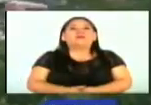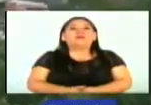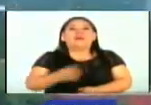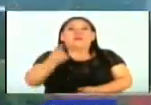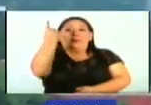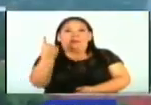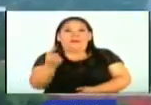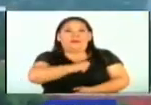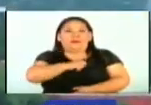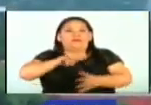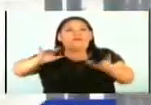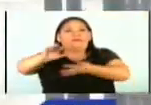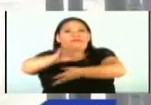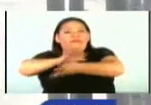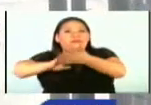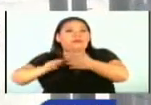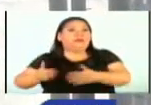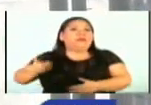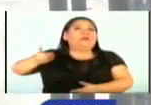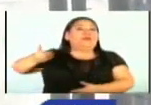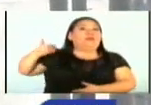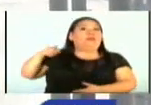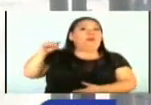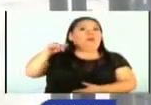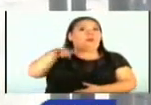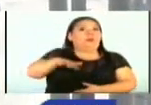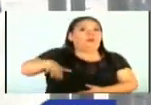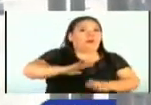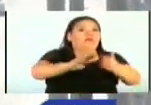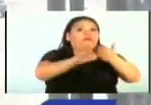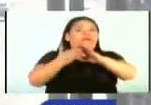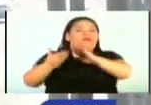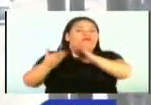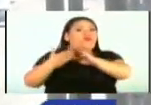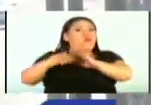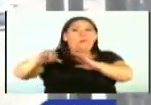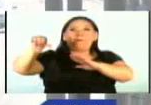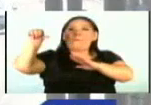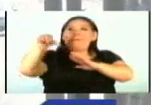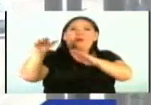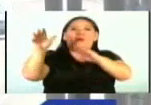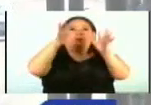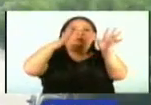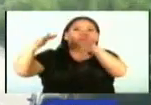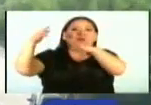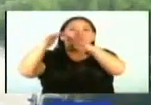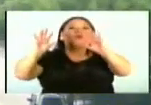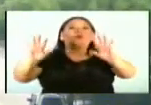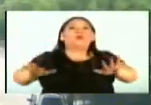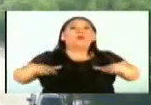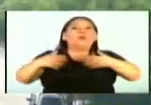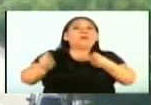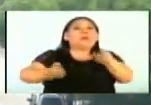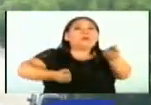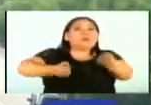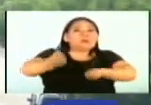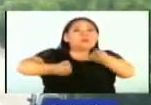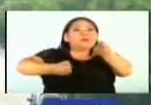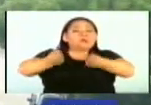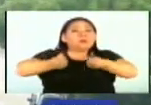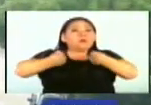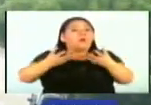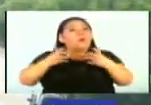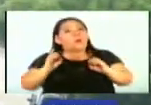Ambientalistas aseguran que desde hace años las zonas urbanas poseen una deficiente calidad del aire por el incremento del parque vehicular y las